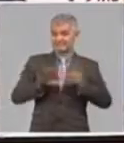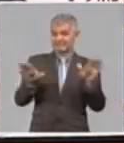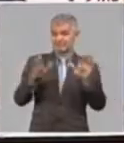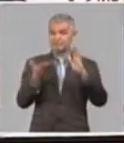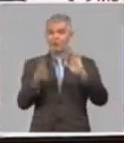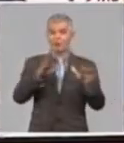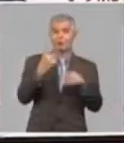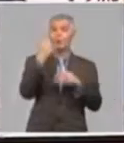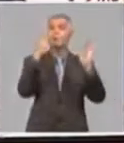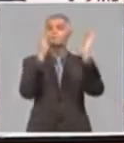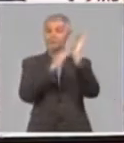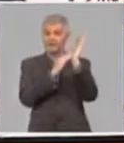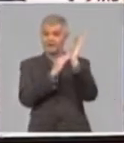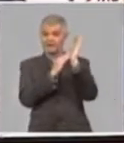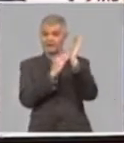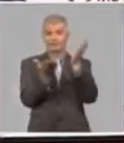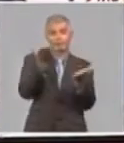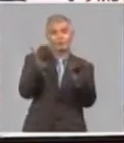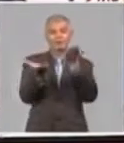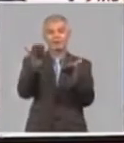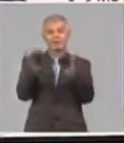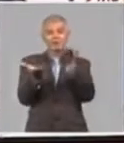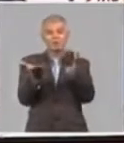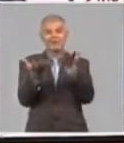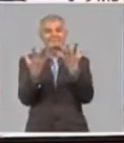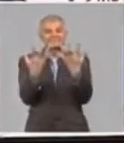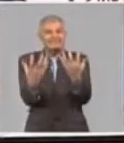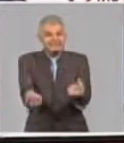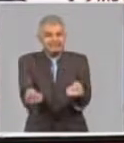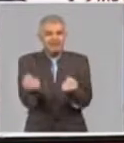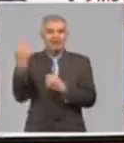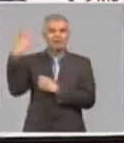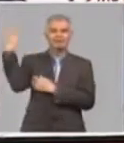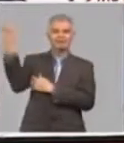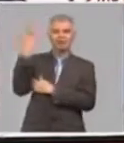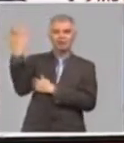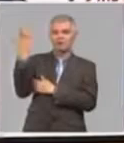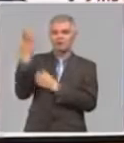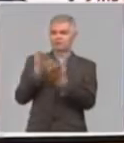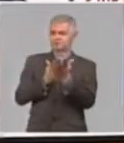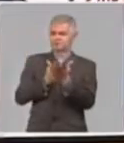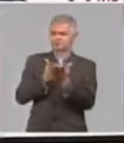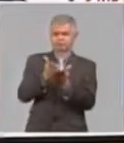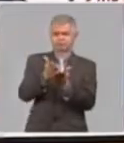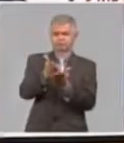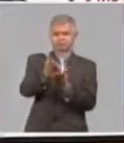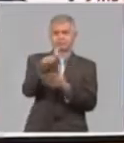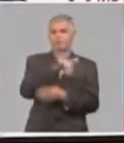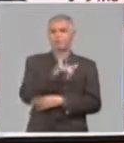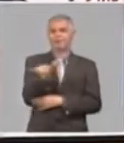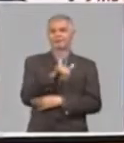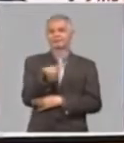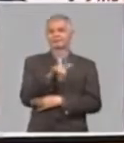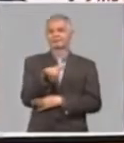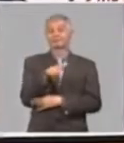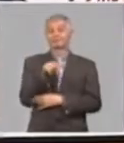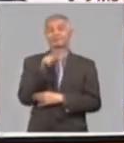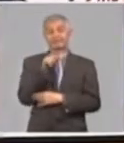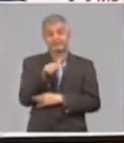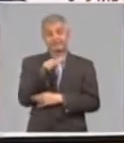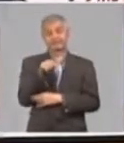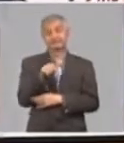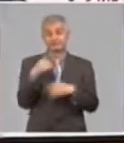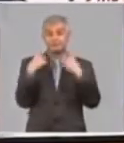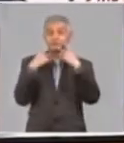un mes, por lo que la sequía meteorológica nosotros estamos previendo que se mantenga. En ese sentido, bueno, es importante seguir